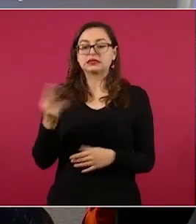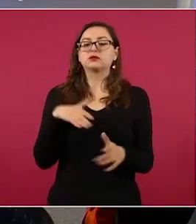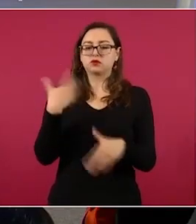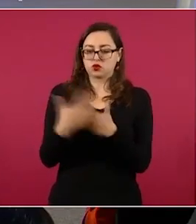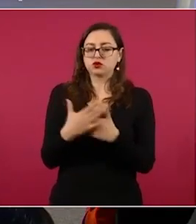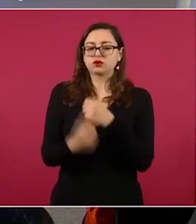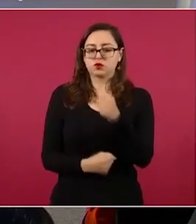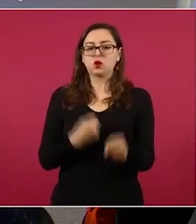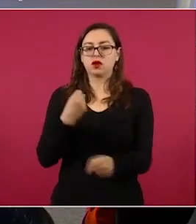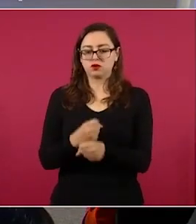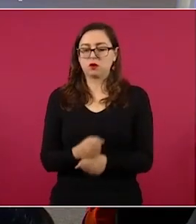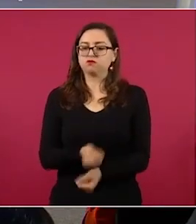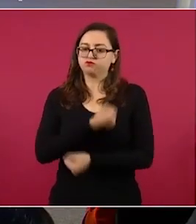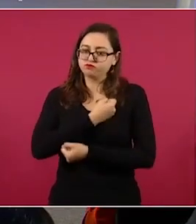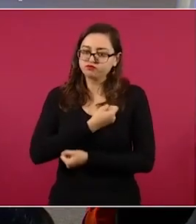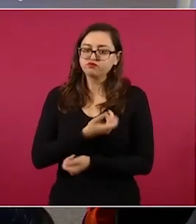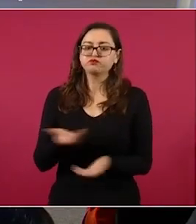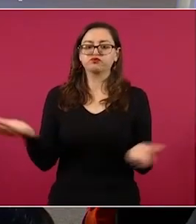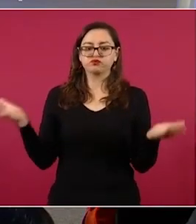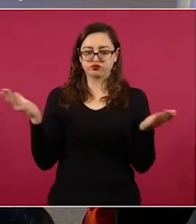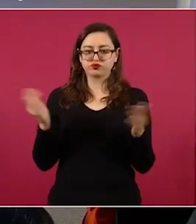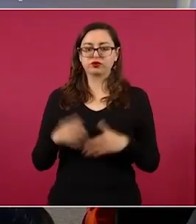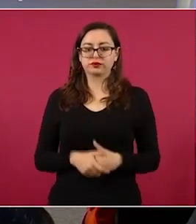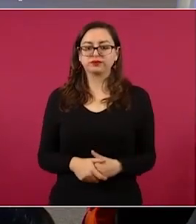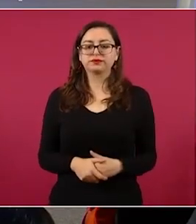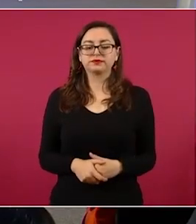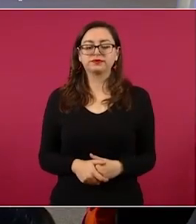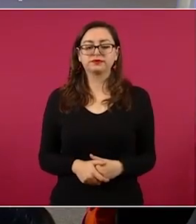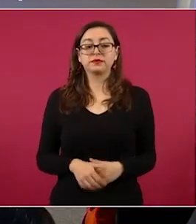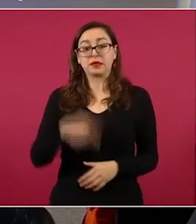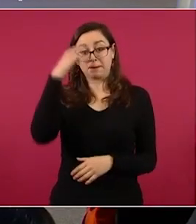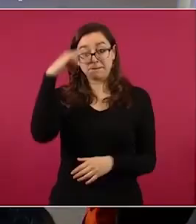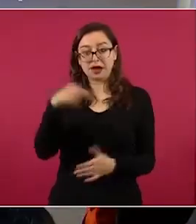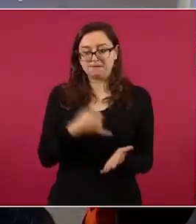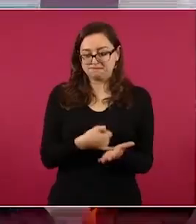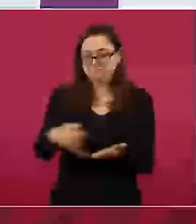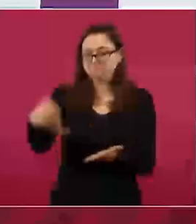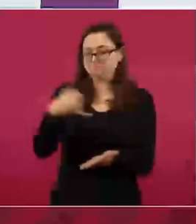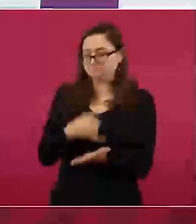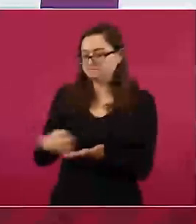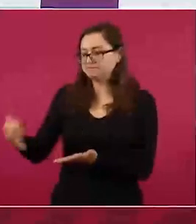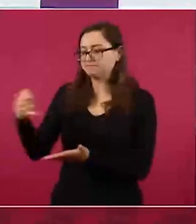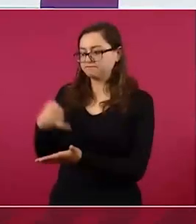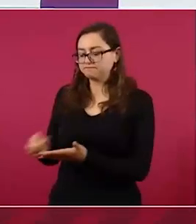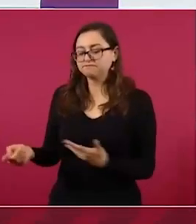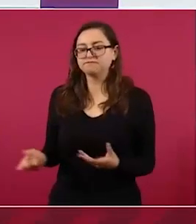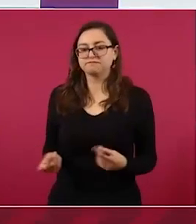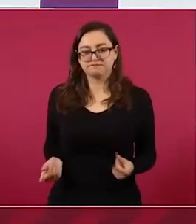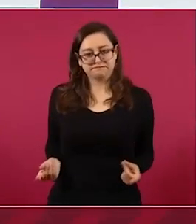a aumentar la producción, sobre todo de básicos.